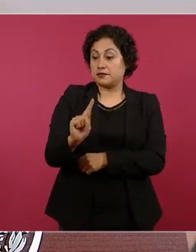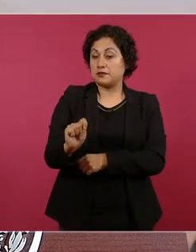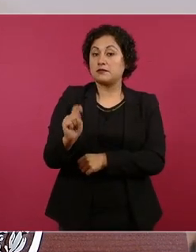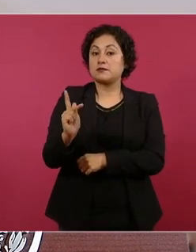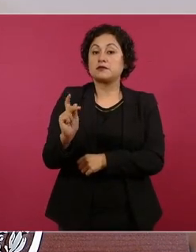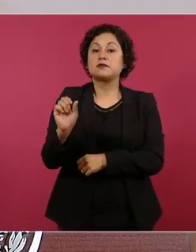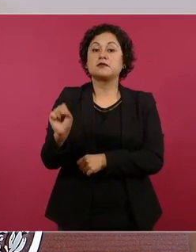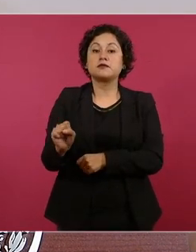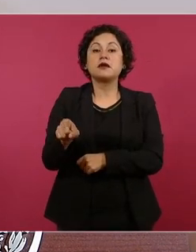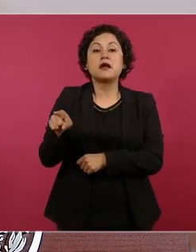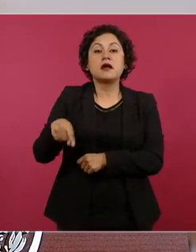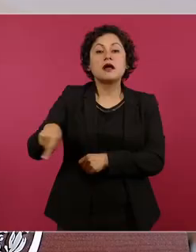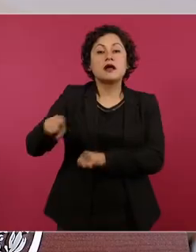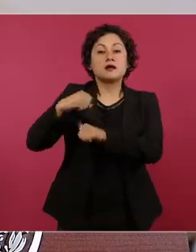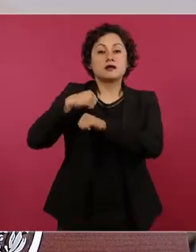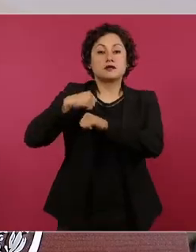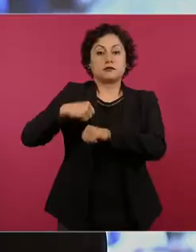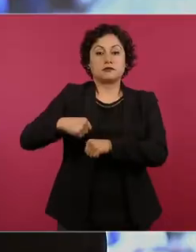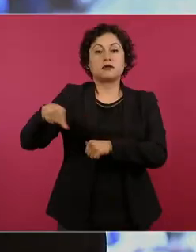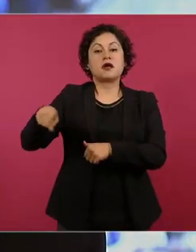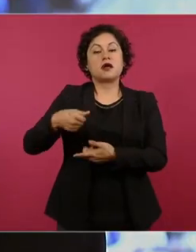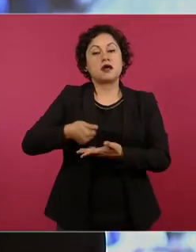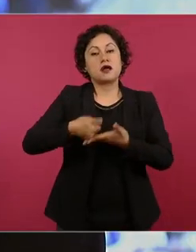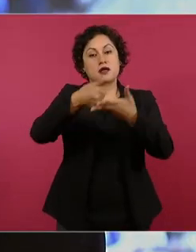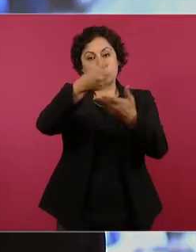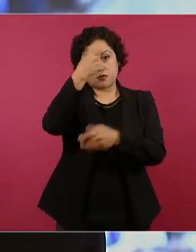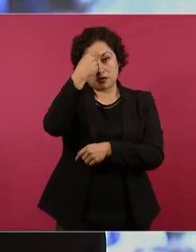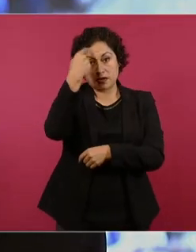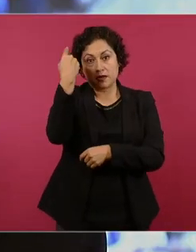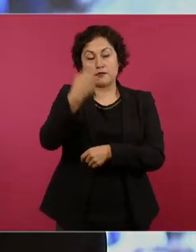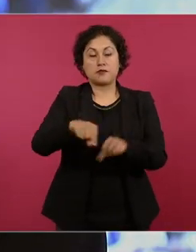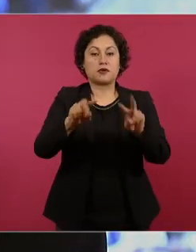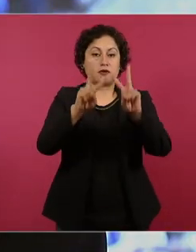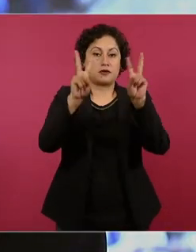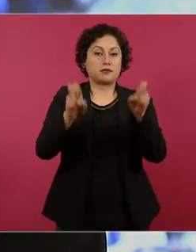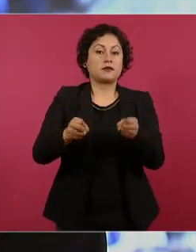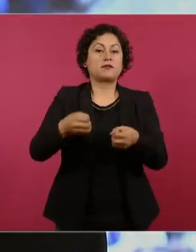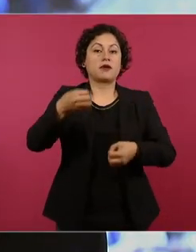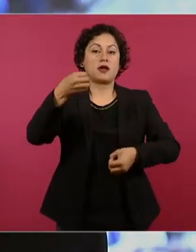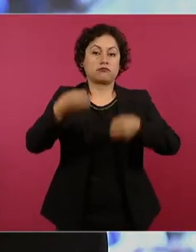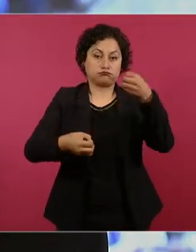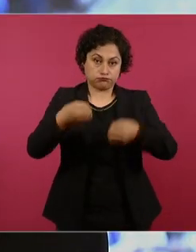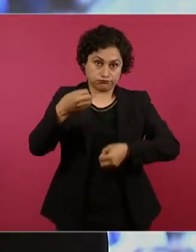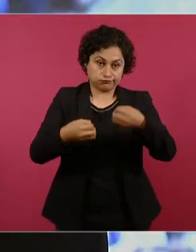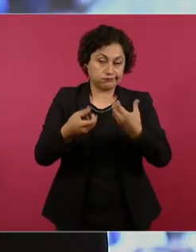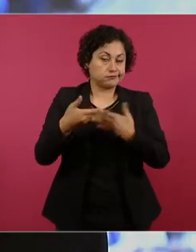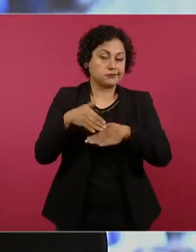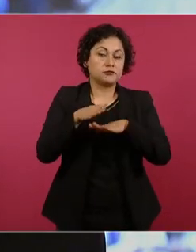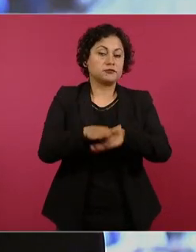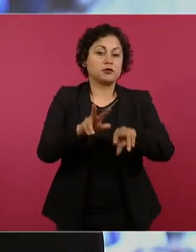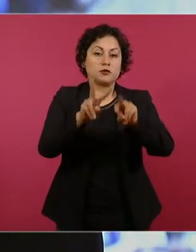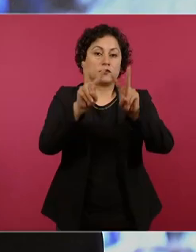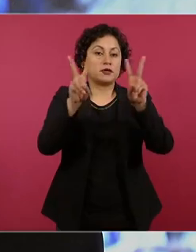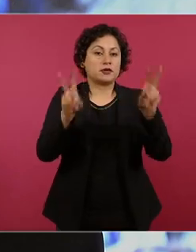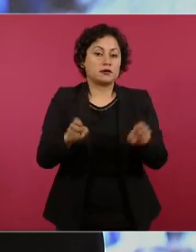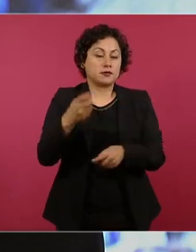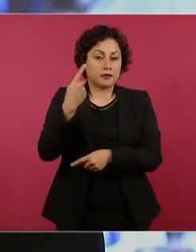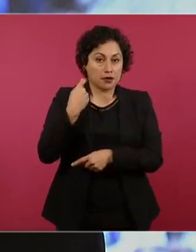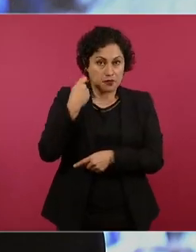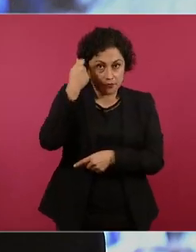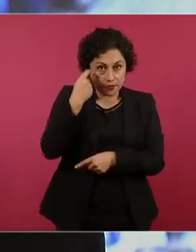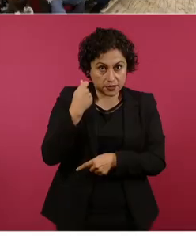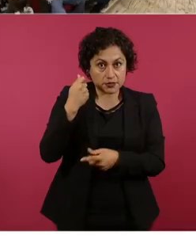meterse en la cuestión jurídica para ver lo de los temas de las pensiones y las